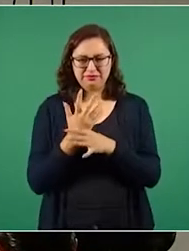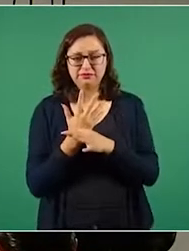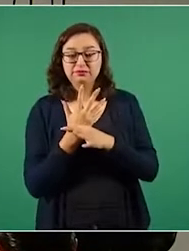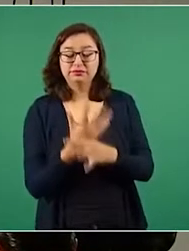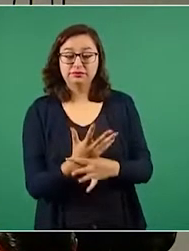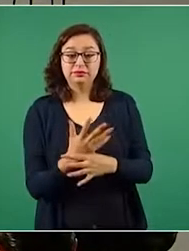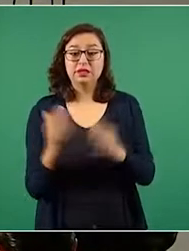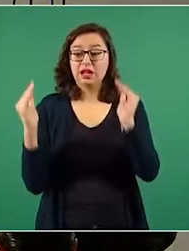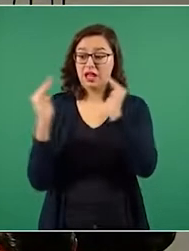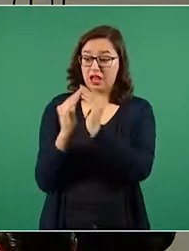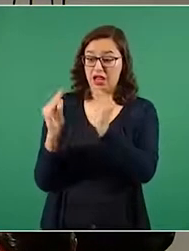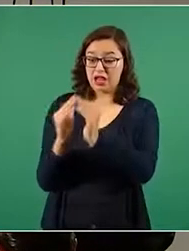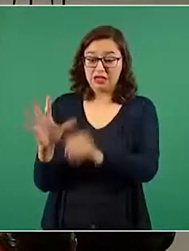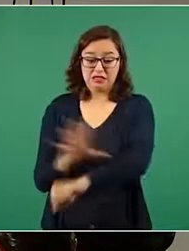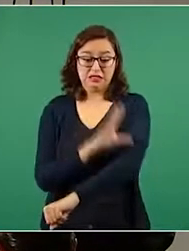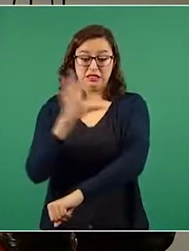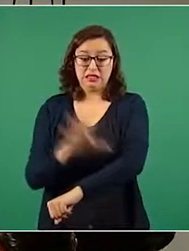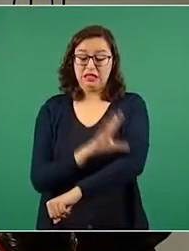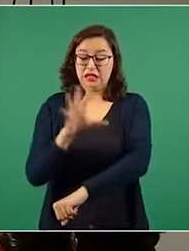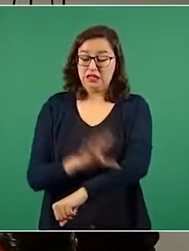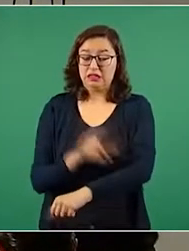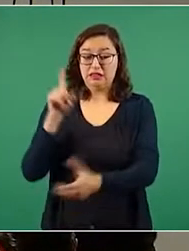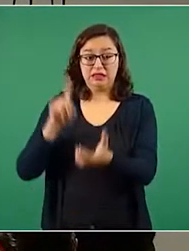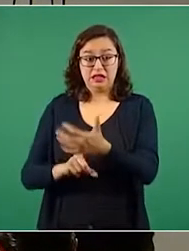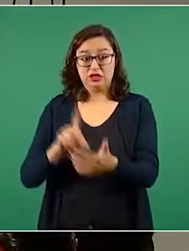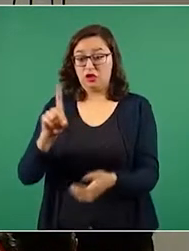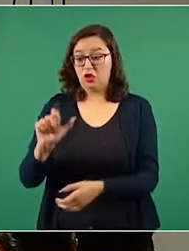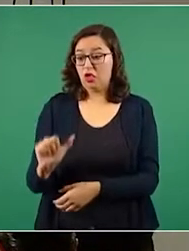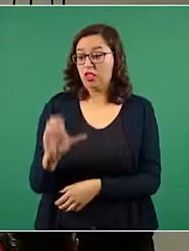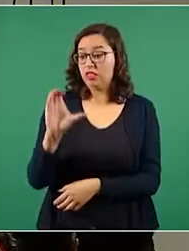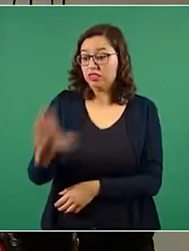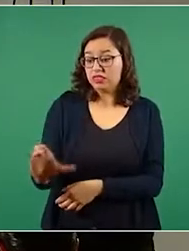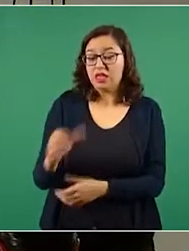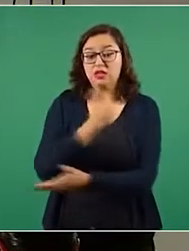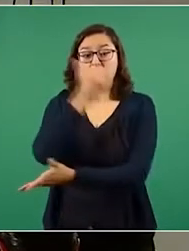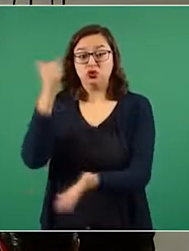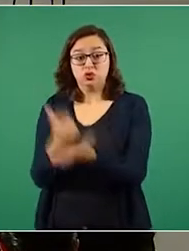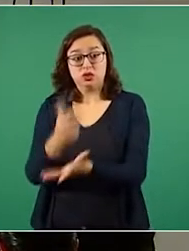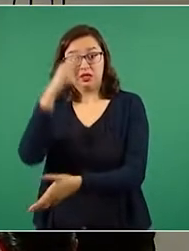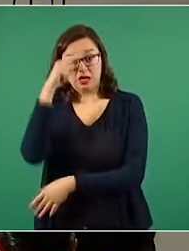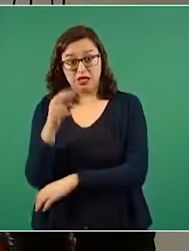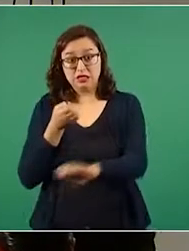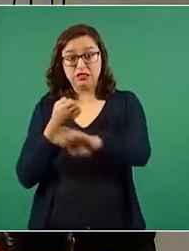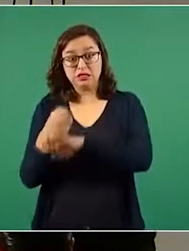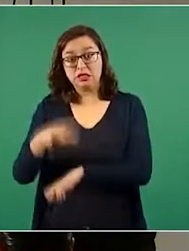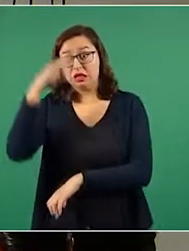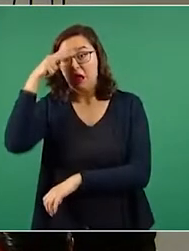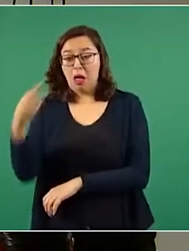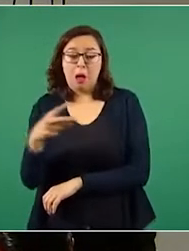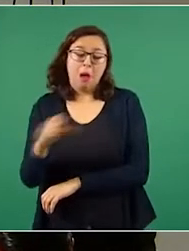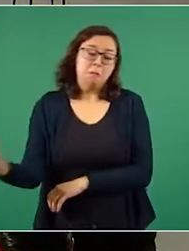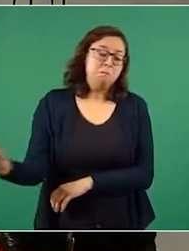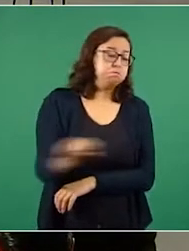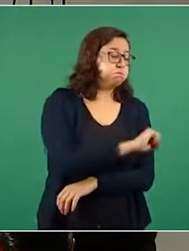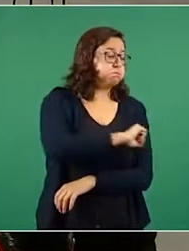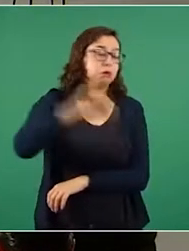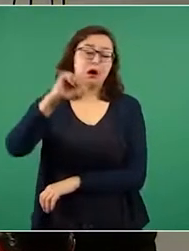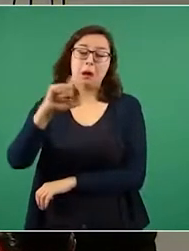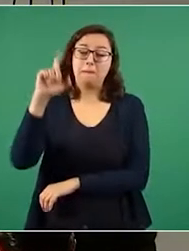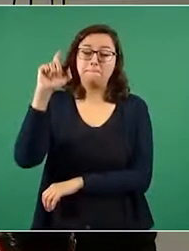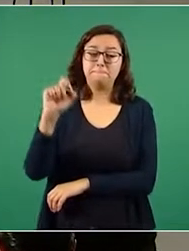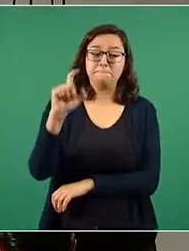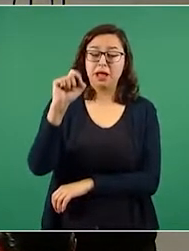eléctricas domésticas de alto consumo para la Ciudad de México y el Estado de México han subido hasta 20